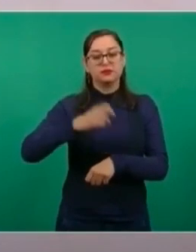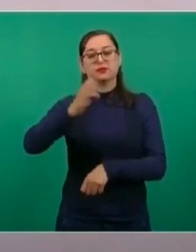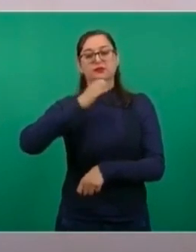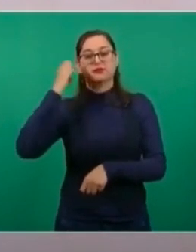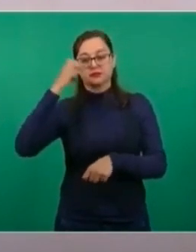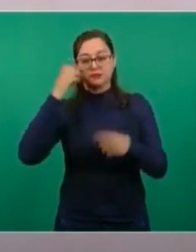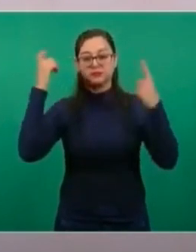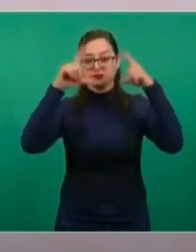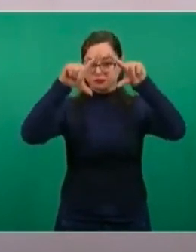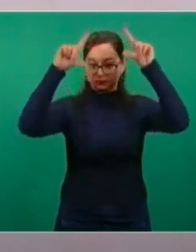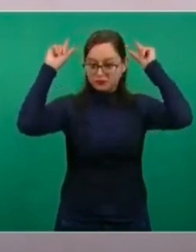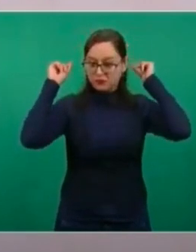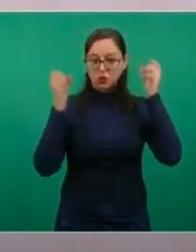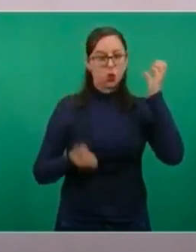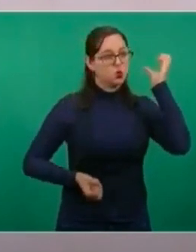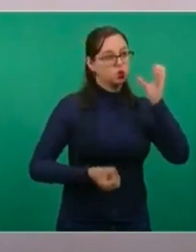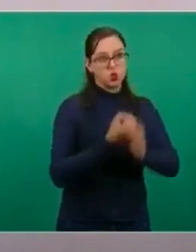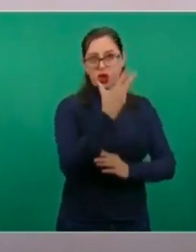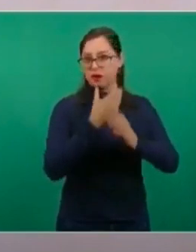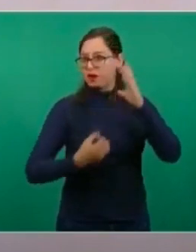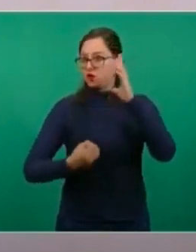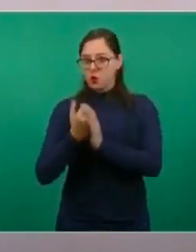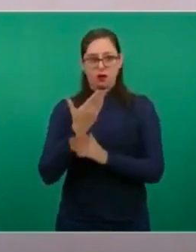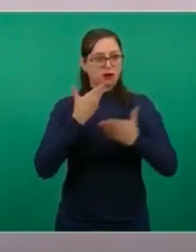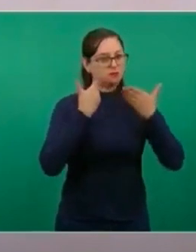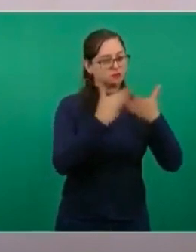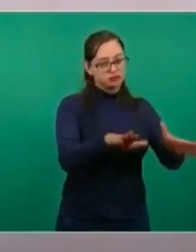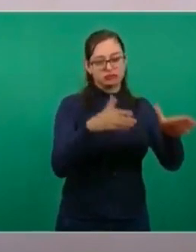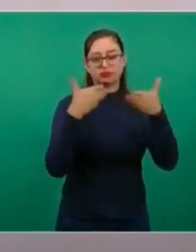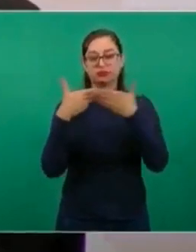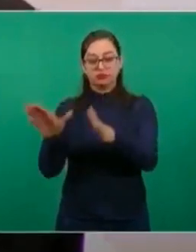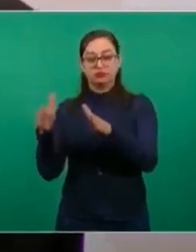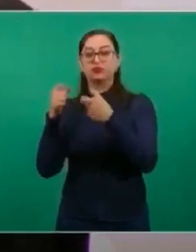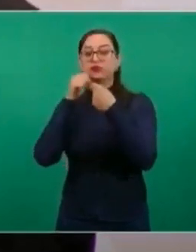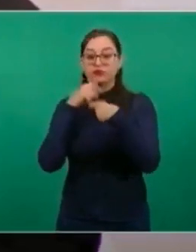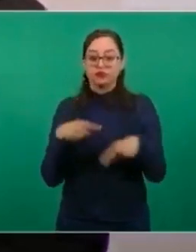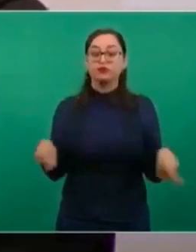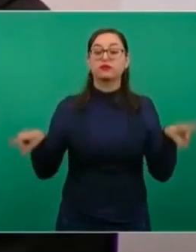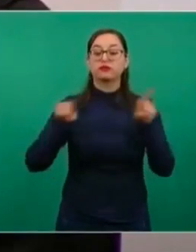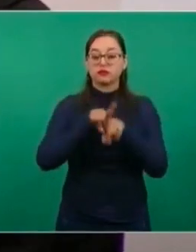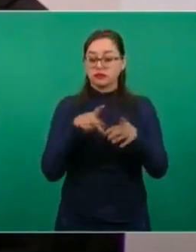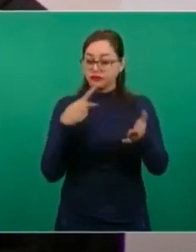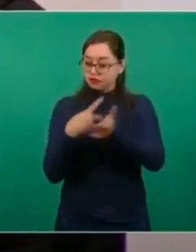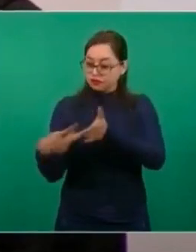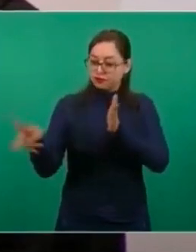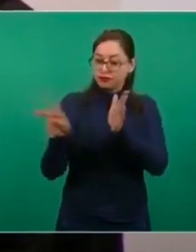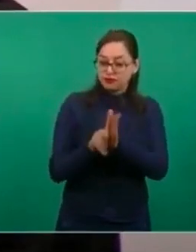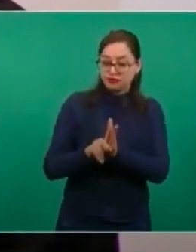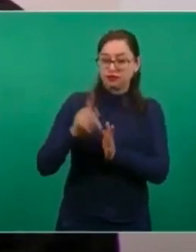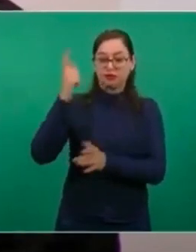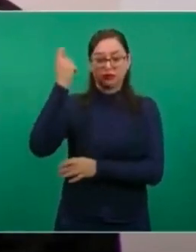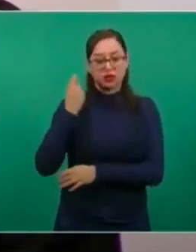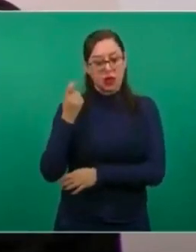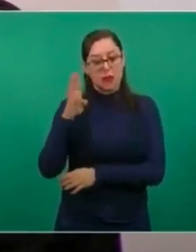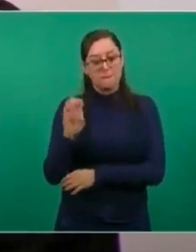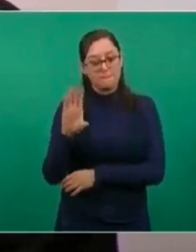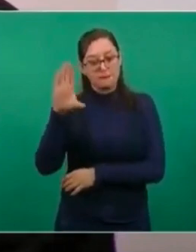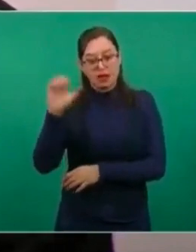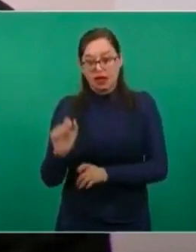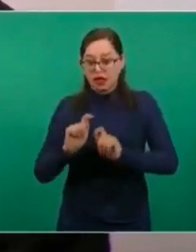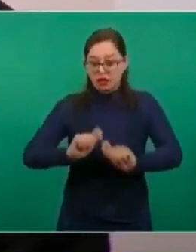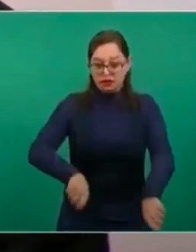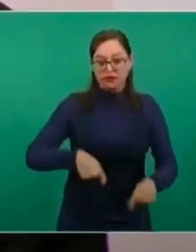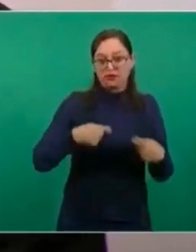enfermería. Y lo que aquí se comentó, se está ampliando el número de